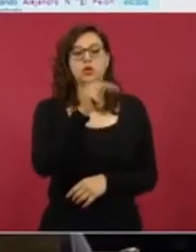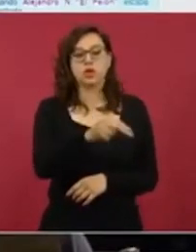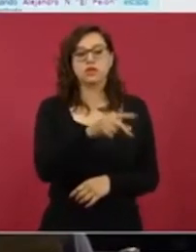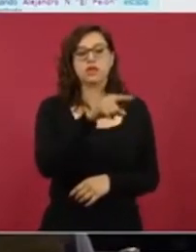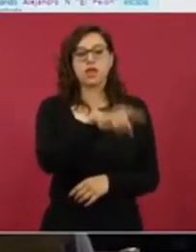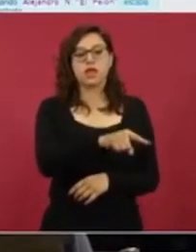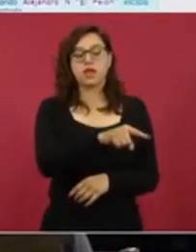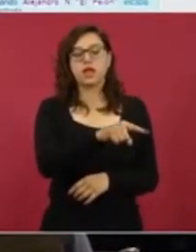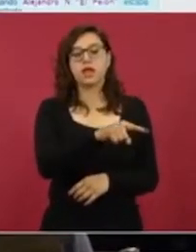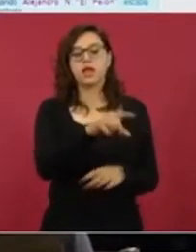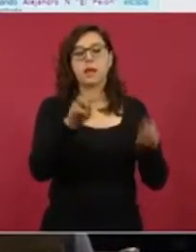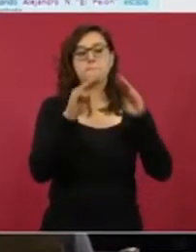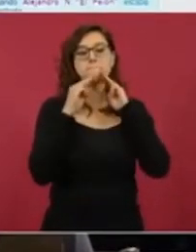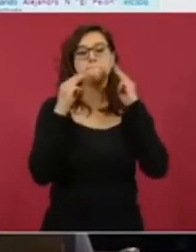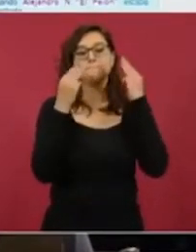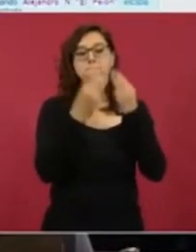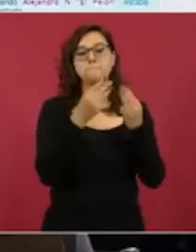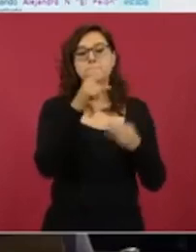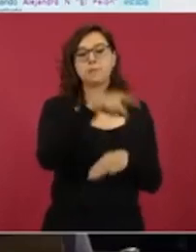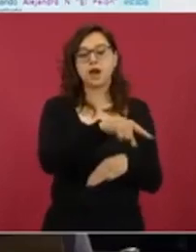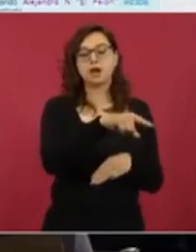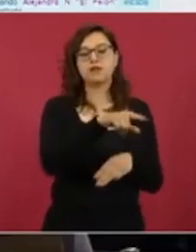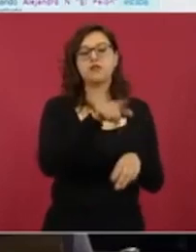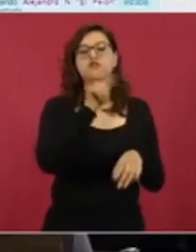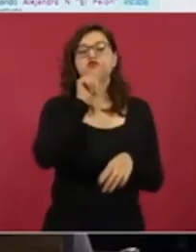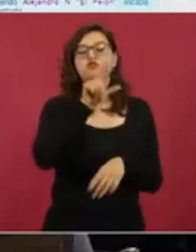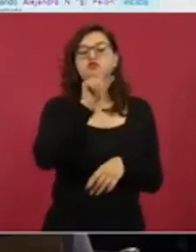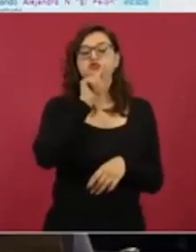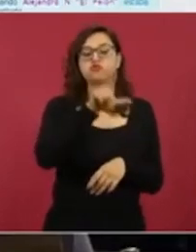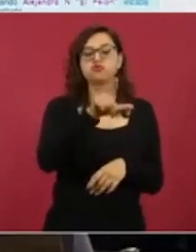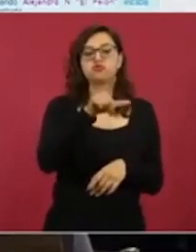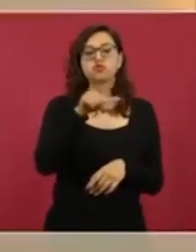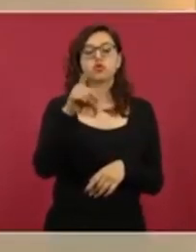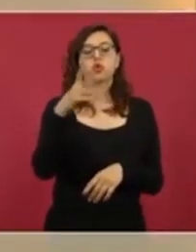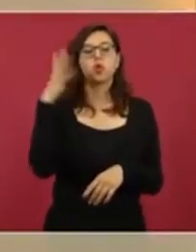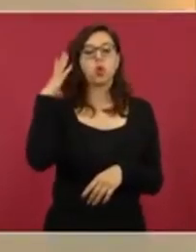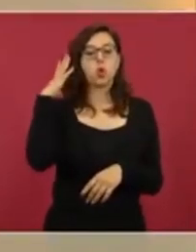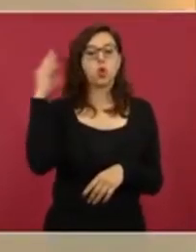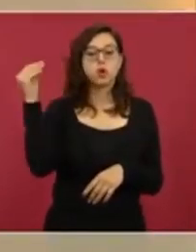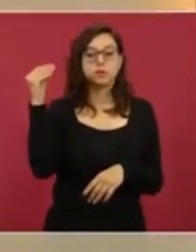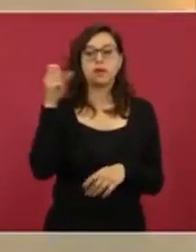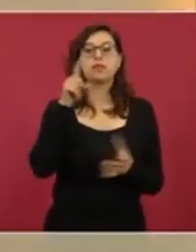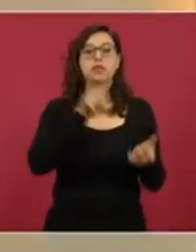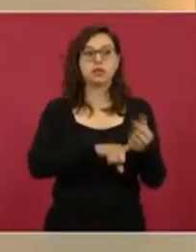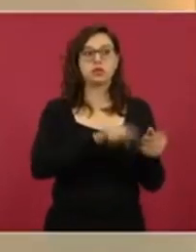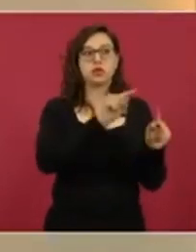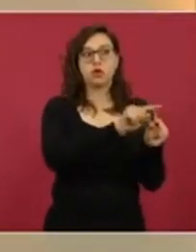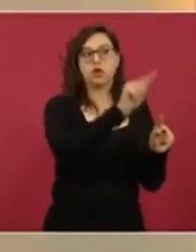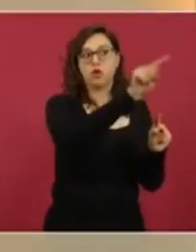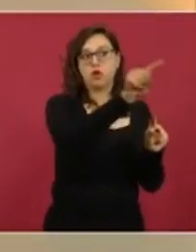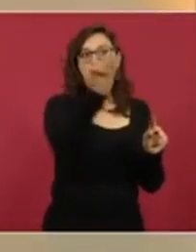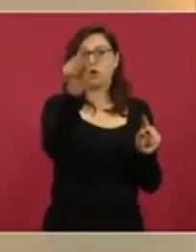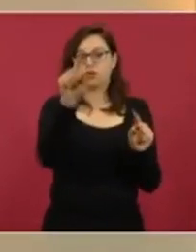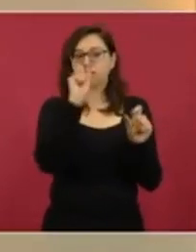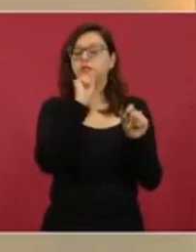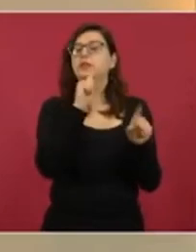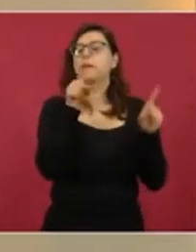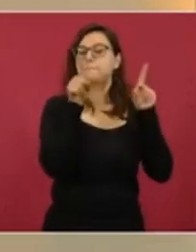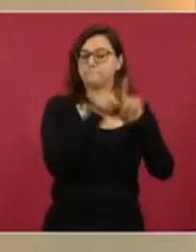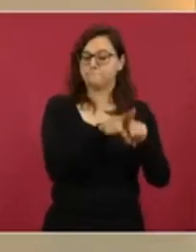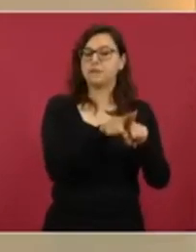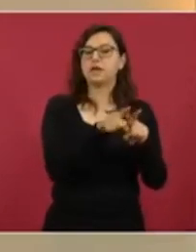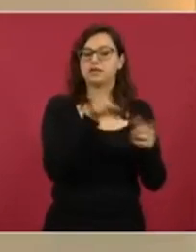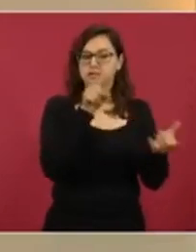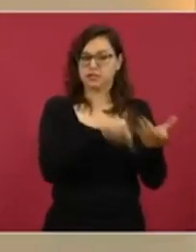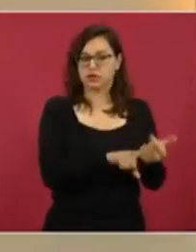actividades ilícitas a los estados de Jalisco y de Colima, aunque él seguía teniendo su familia en San